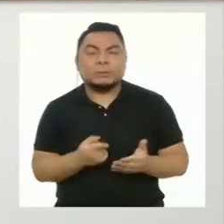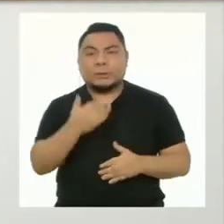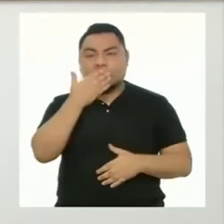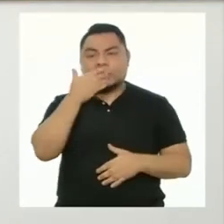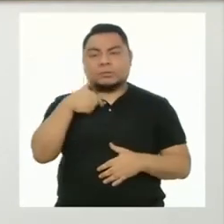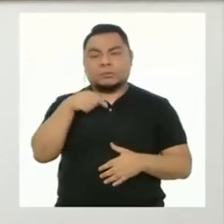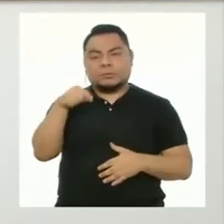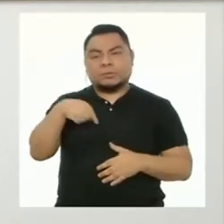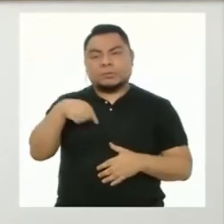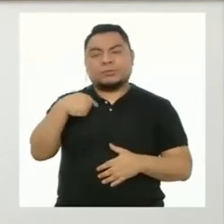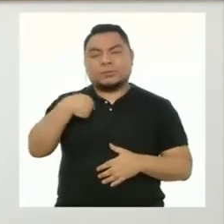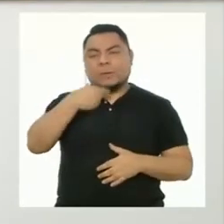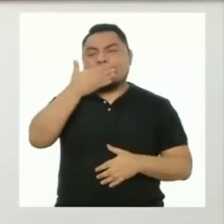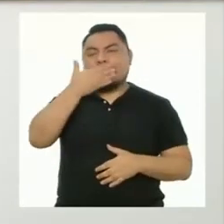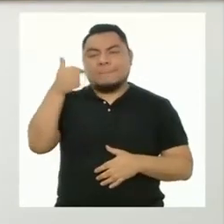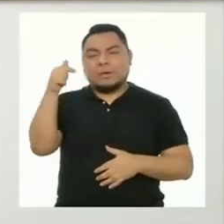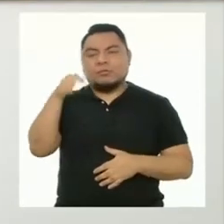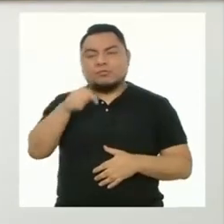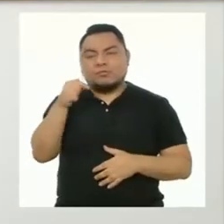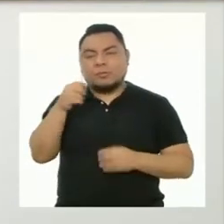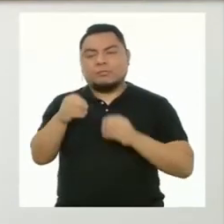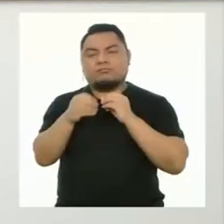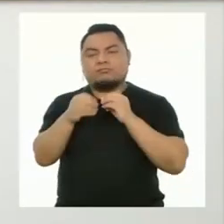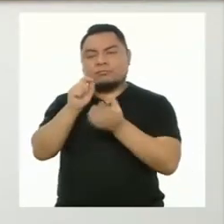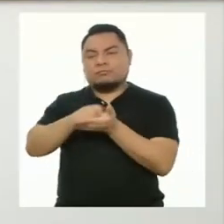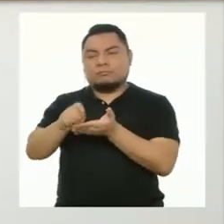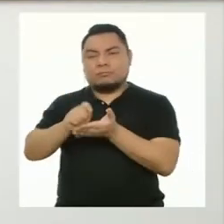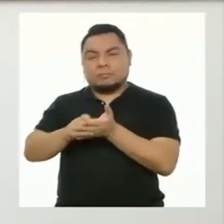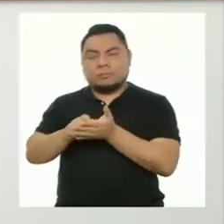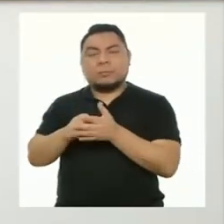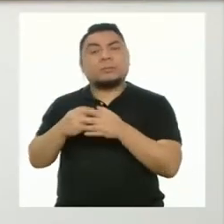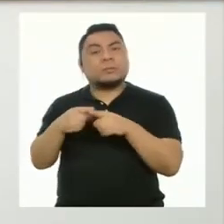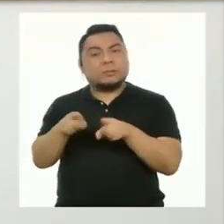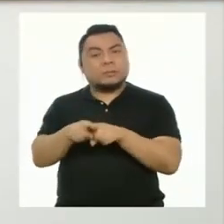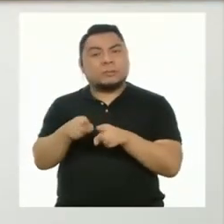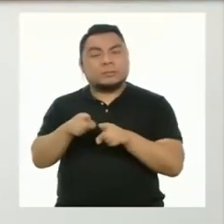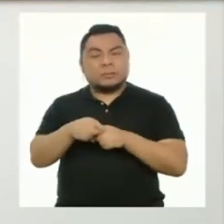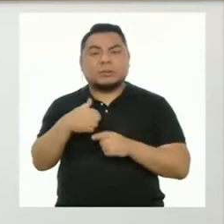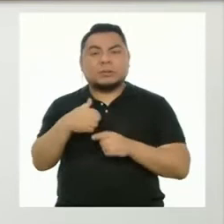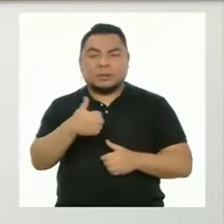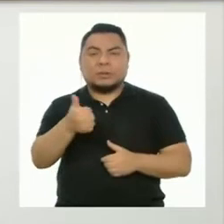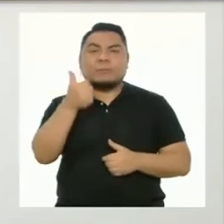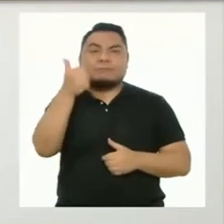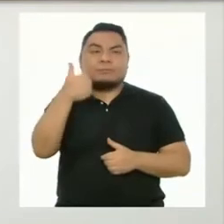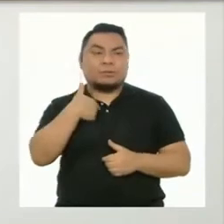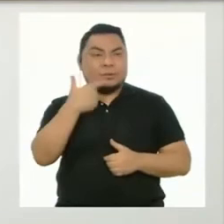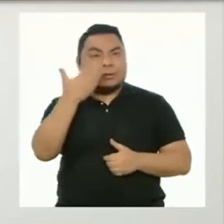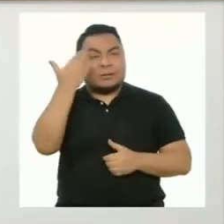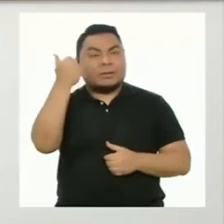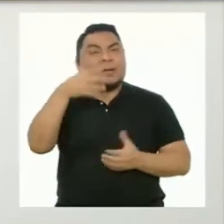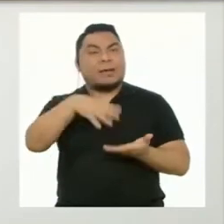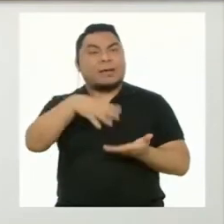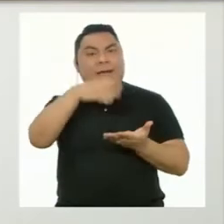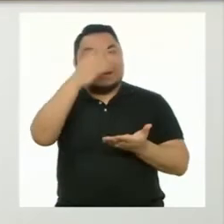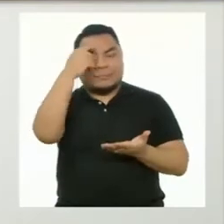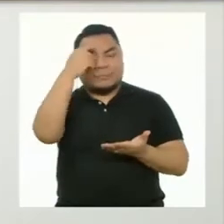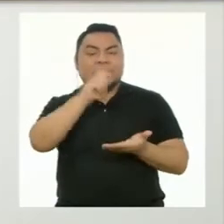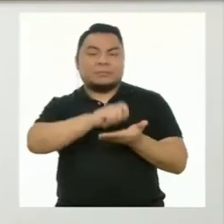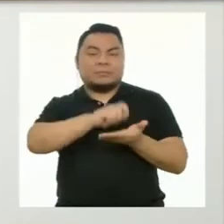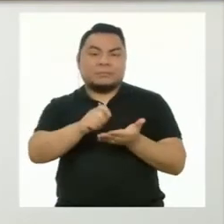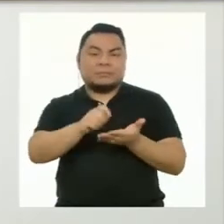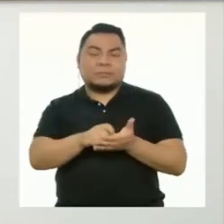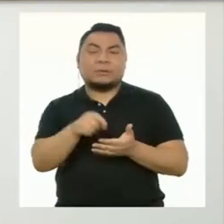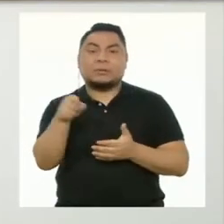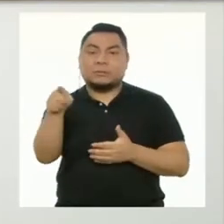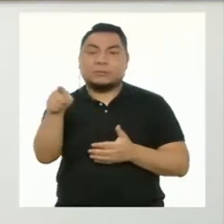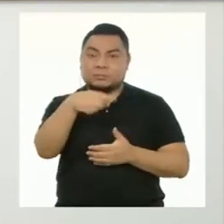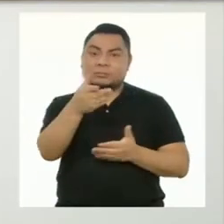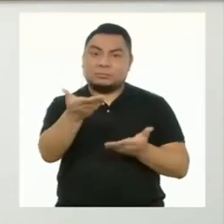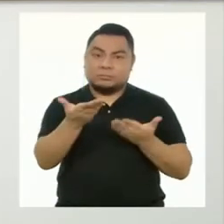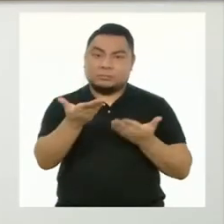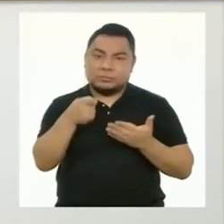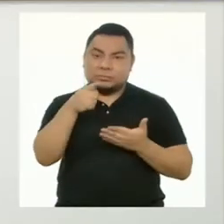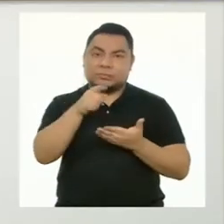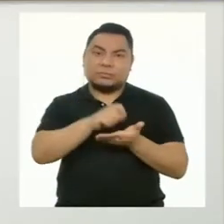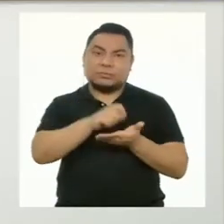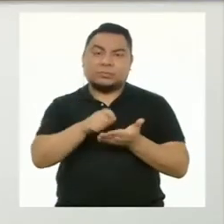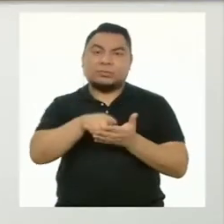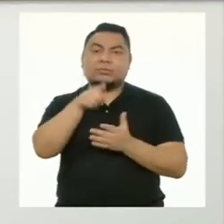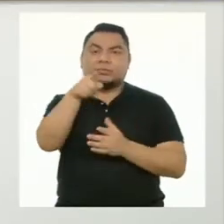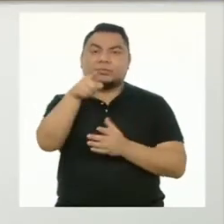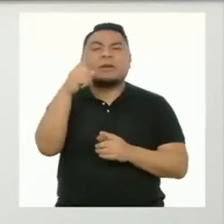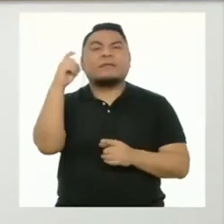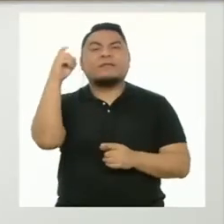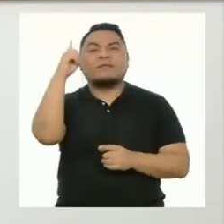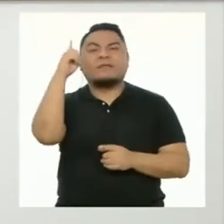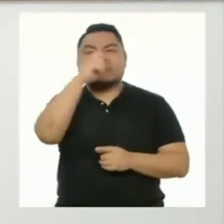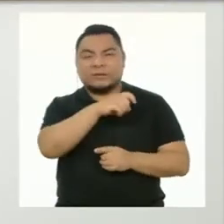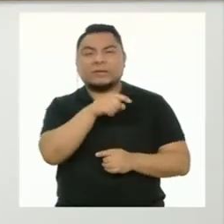de ser mejoradas, sino también destacar sus aciertos. Además, las y los invito a escribir